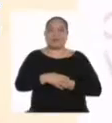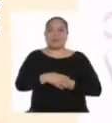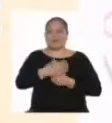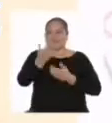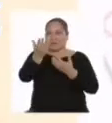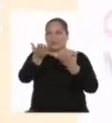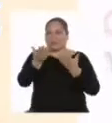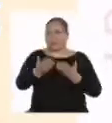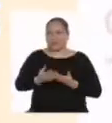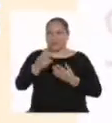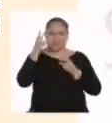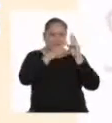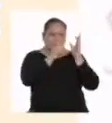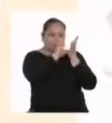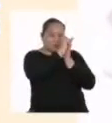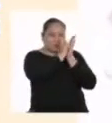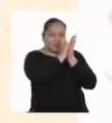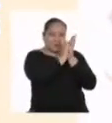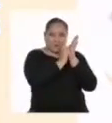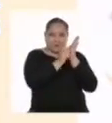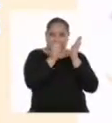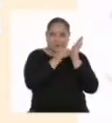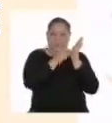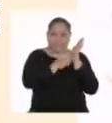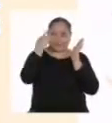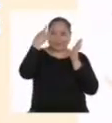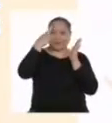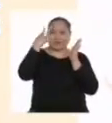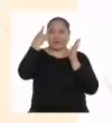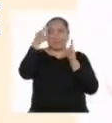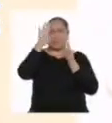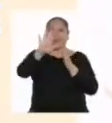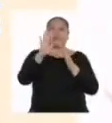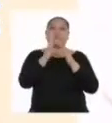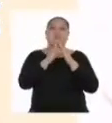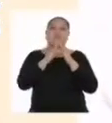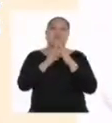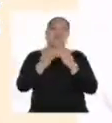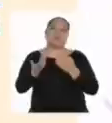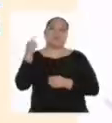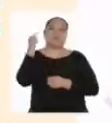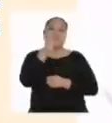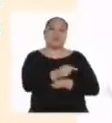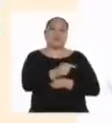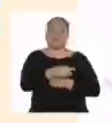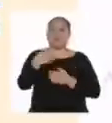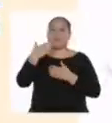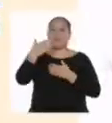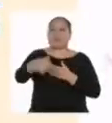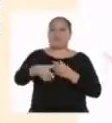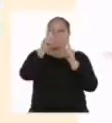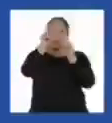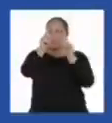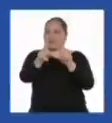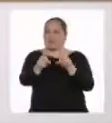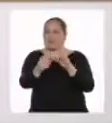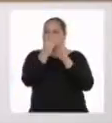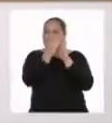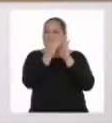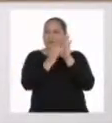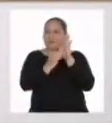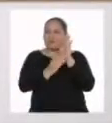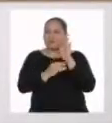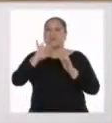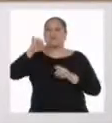la... Y los invito a revisar sus apuntes y a reflexionar desde sus casas sobre las siguientes interrogantes.